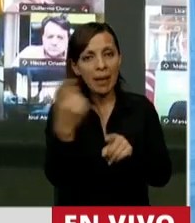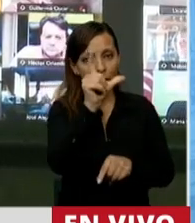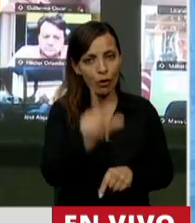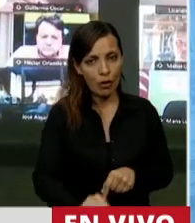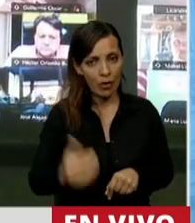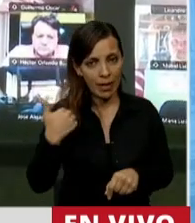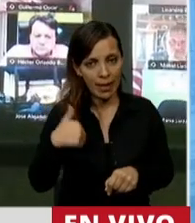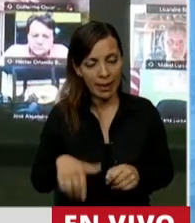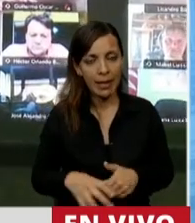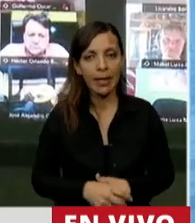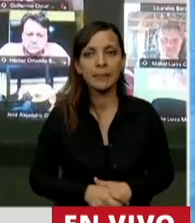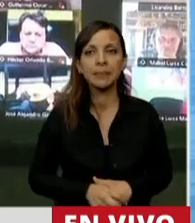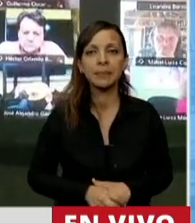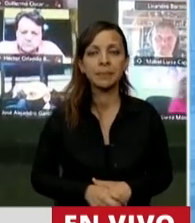país.